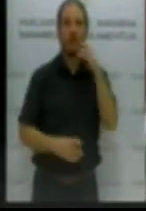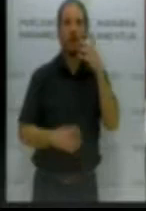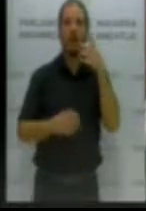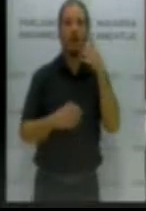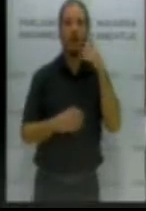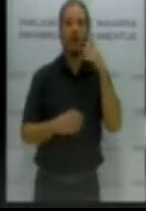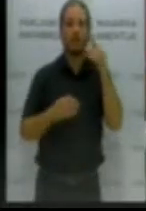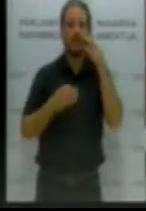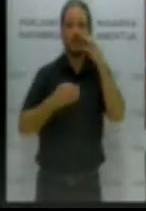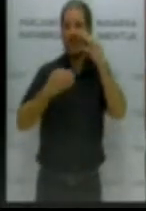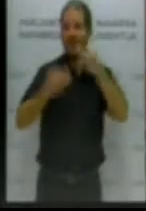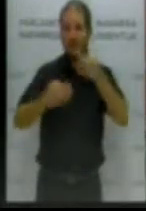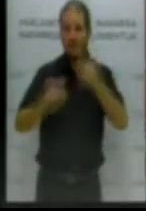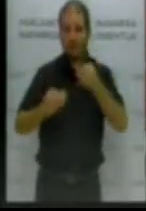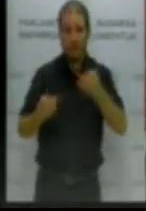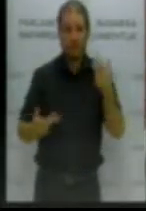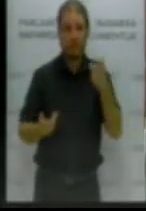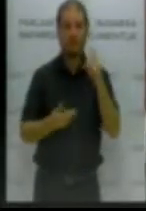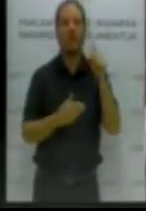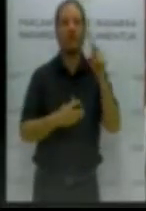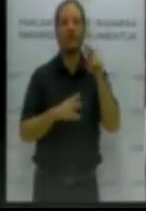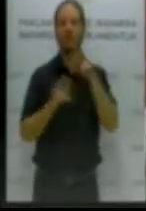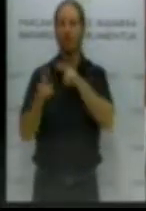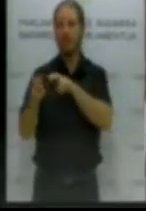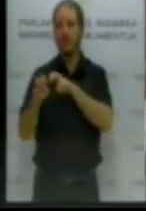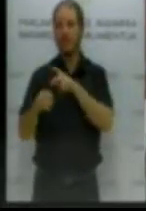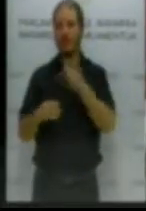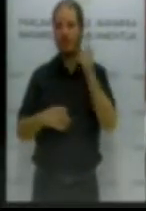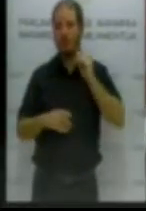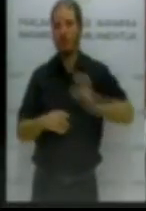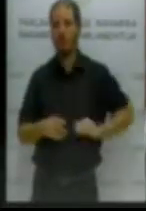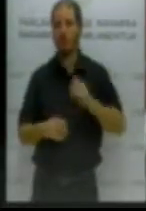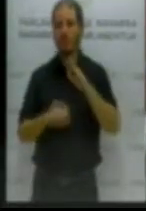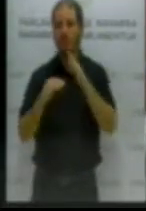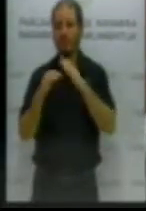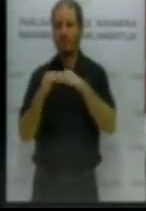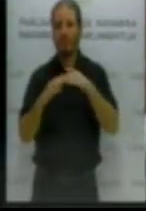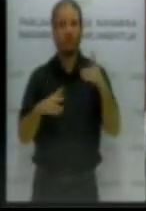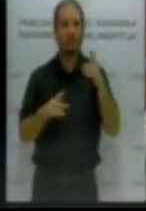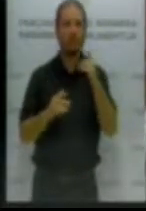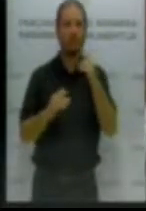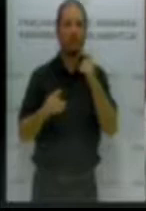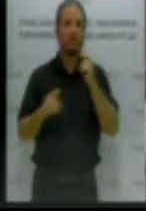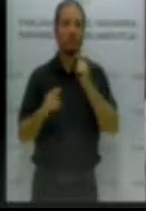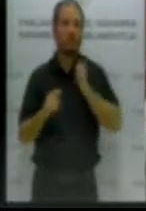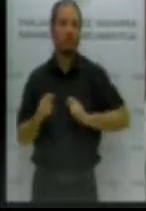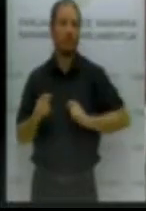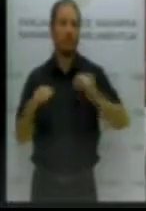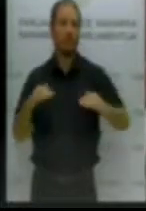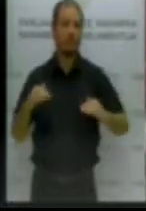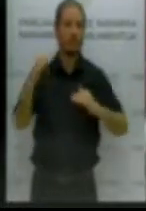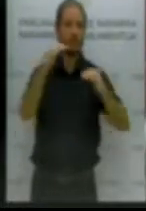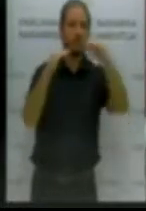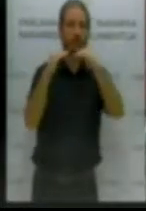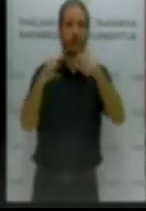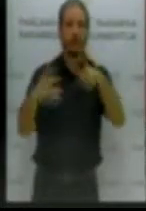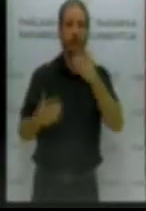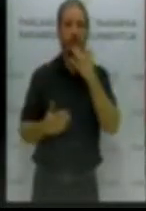salario mínimo interprofesional. La sociedad Navarra y el entonces Gobierno de UPN-CDN